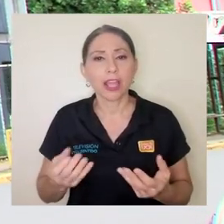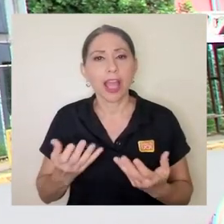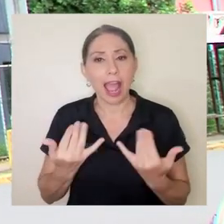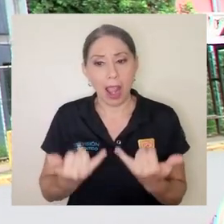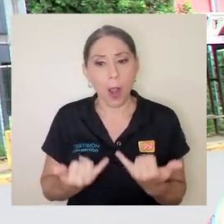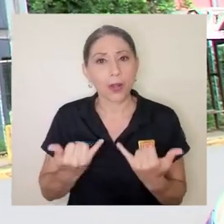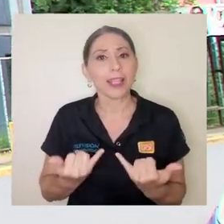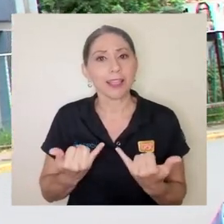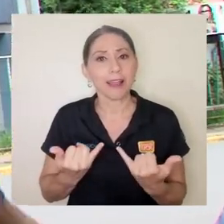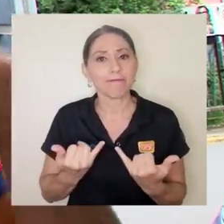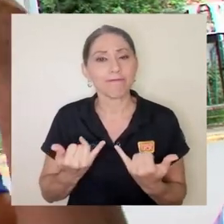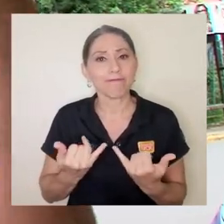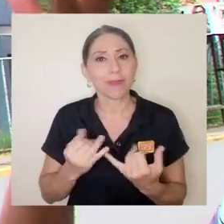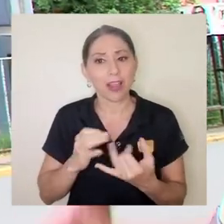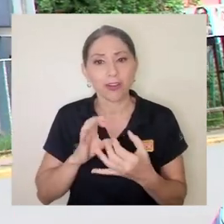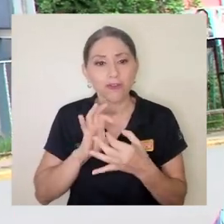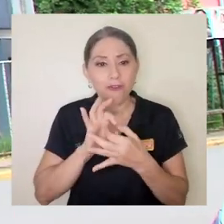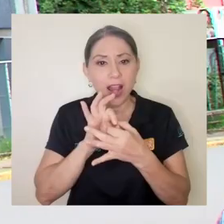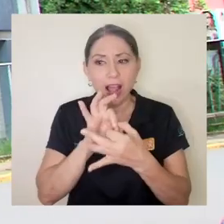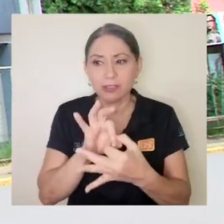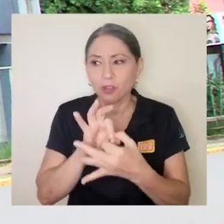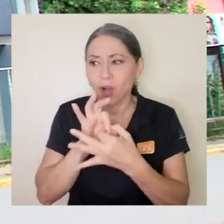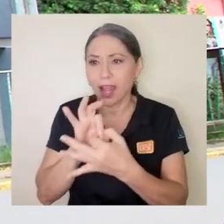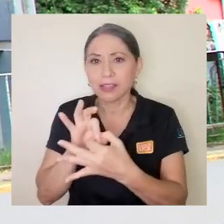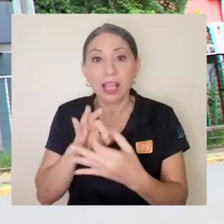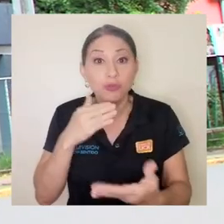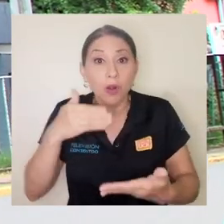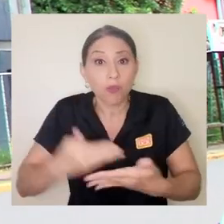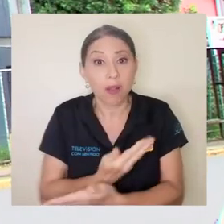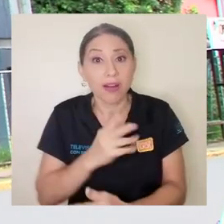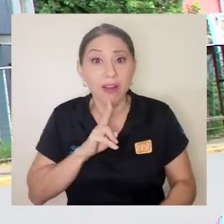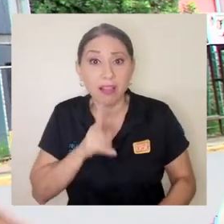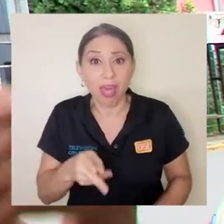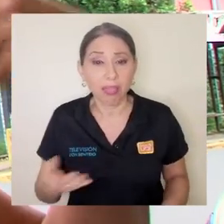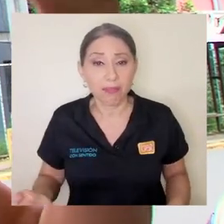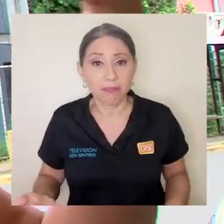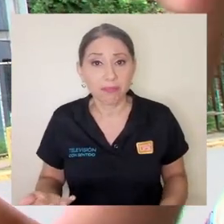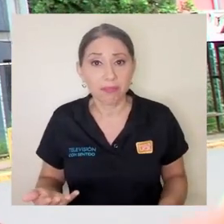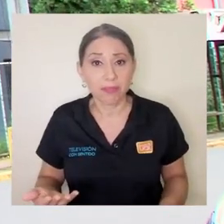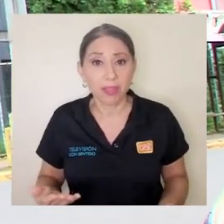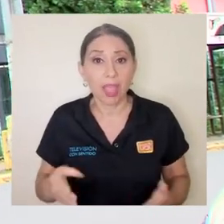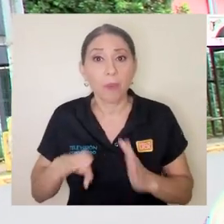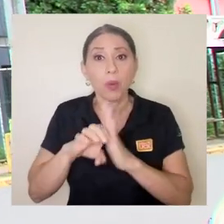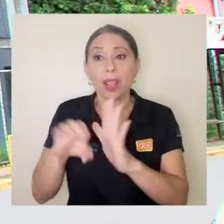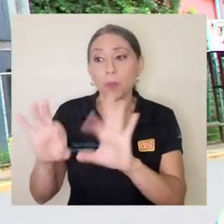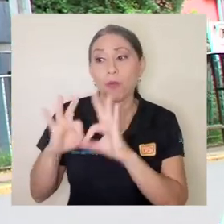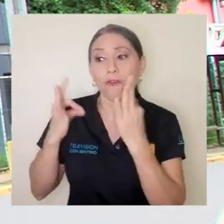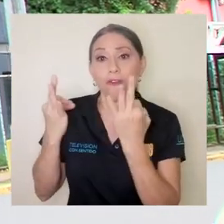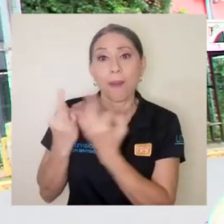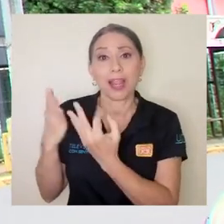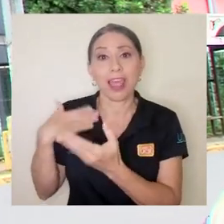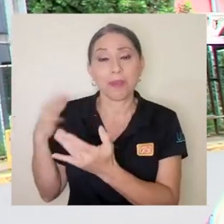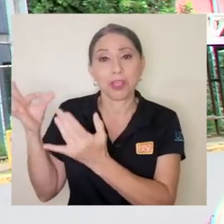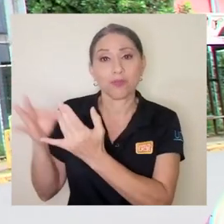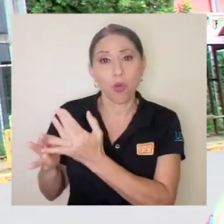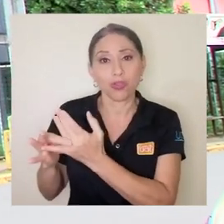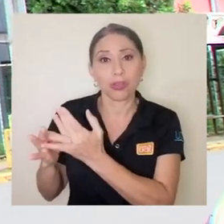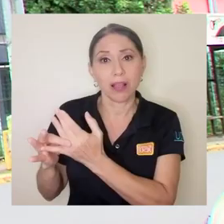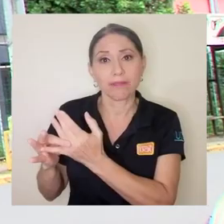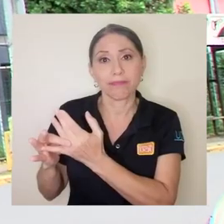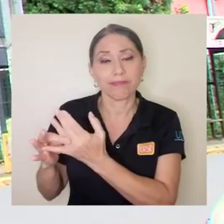relacionarse ahorita, es una nueva realidad y llega, digamos, familiares de mi esposa y entonces